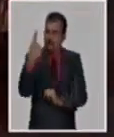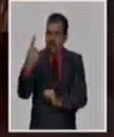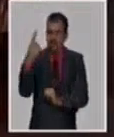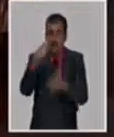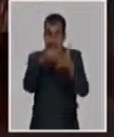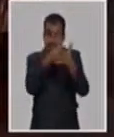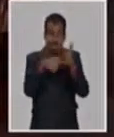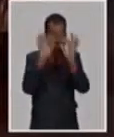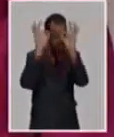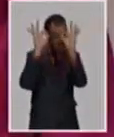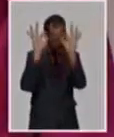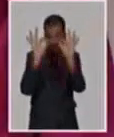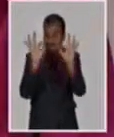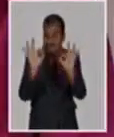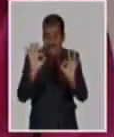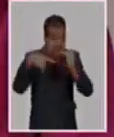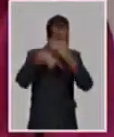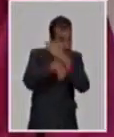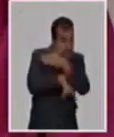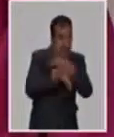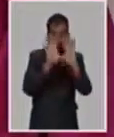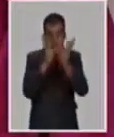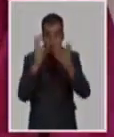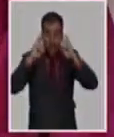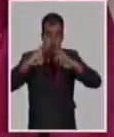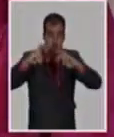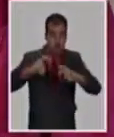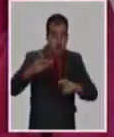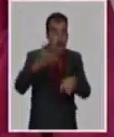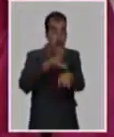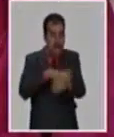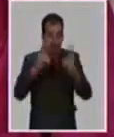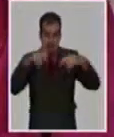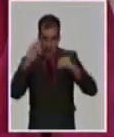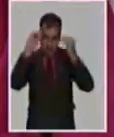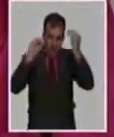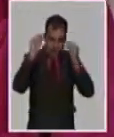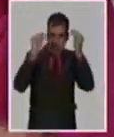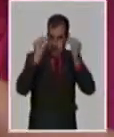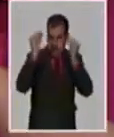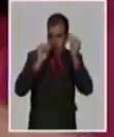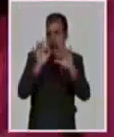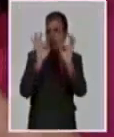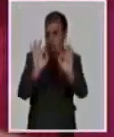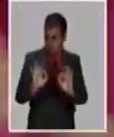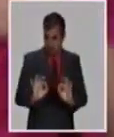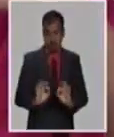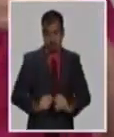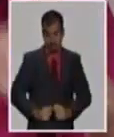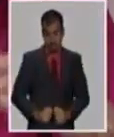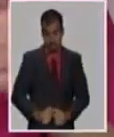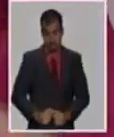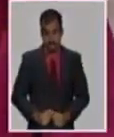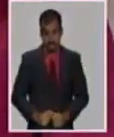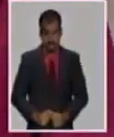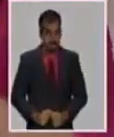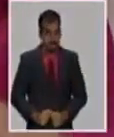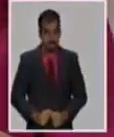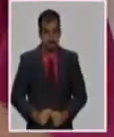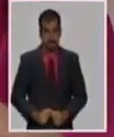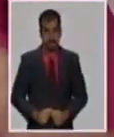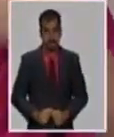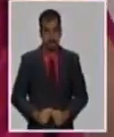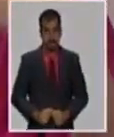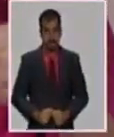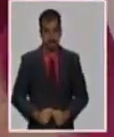mucha profundidad, cada paso, haciéndolo bien sólido, consolidando uno, y avanzando hacia el